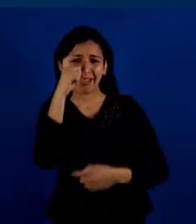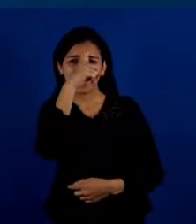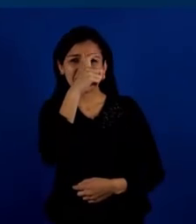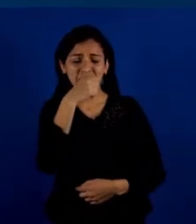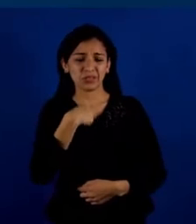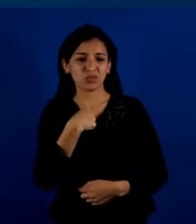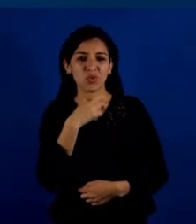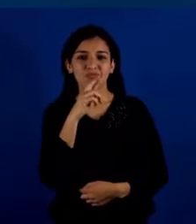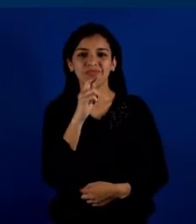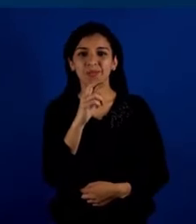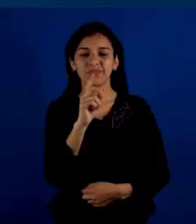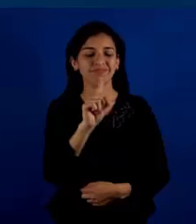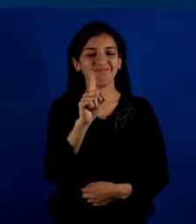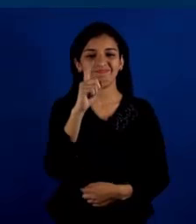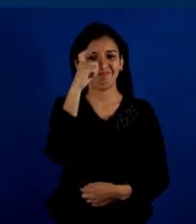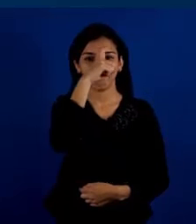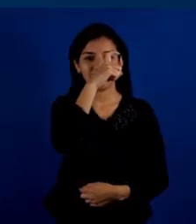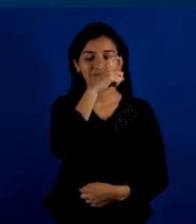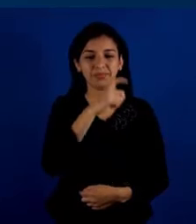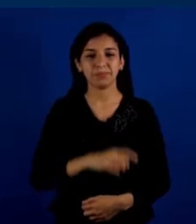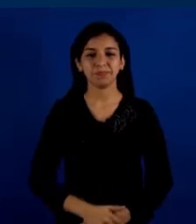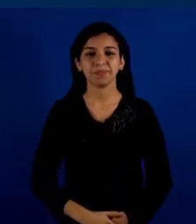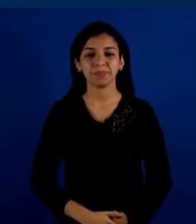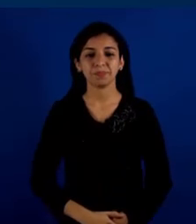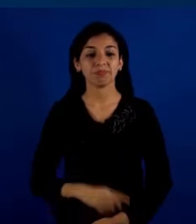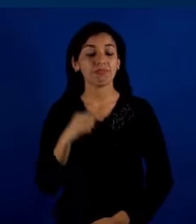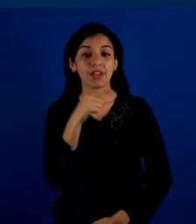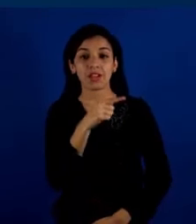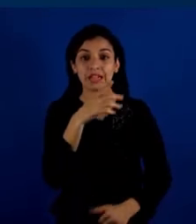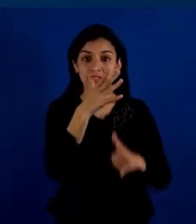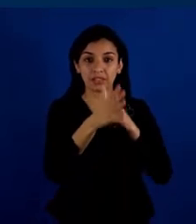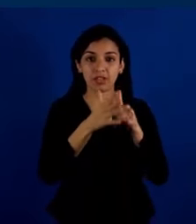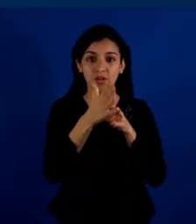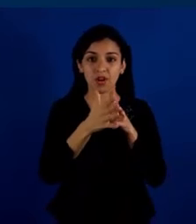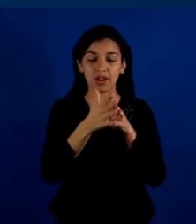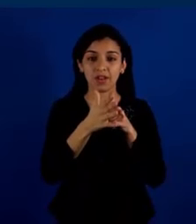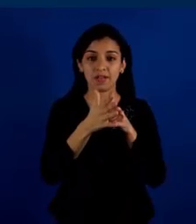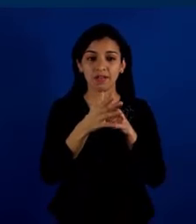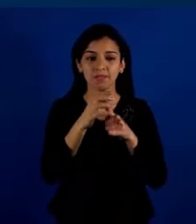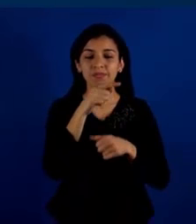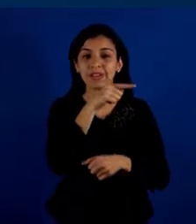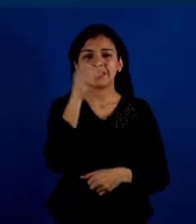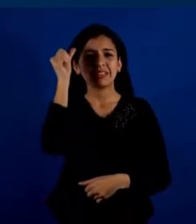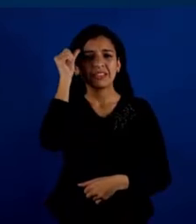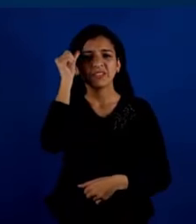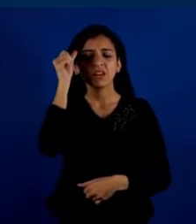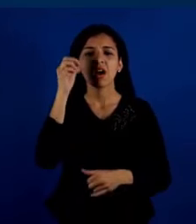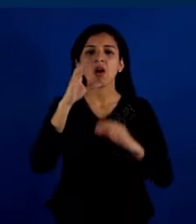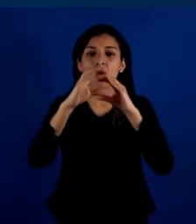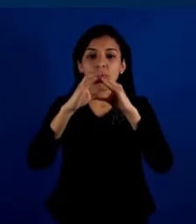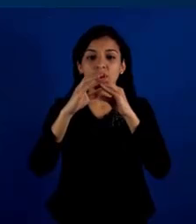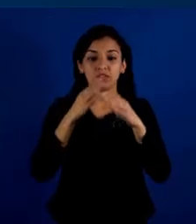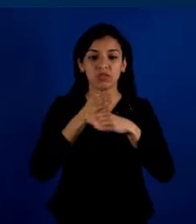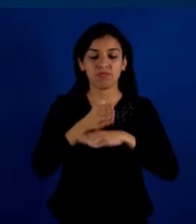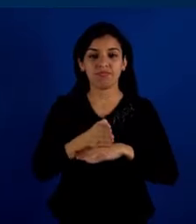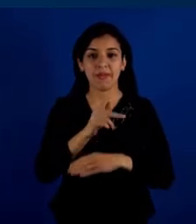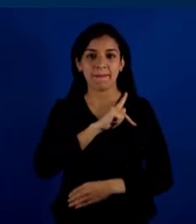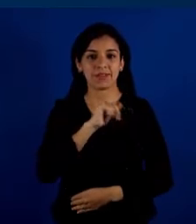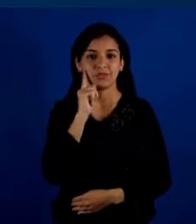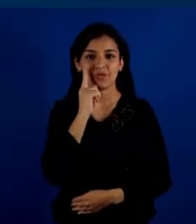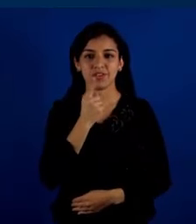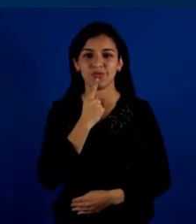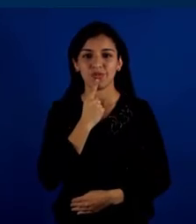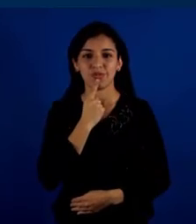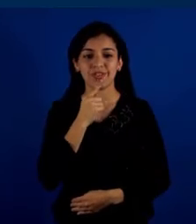difícil, dicen. Y no es difícil. El centro de relevo como es comunicación accesible para personas